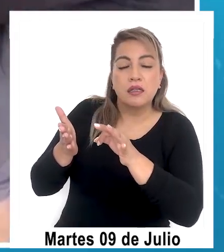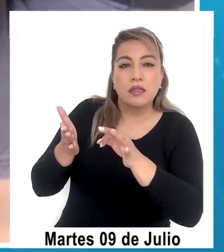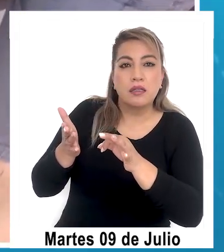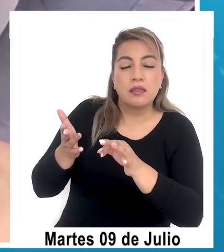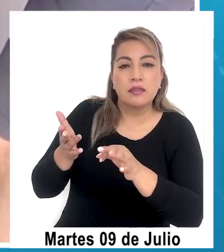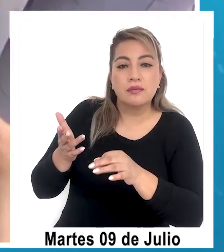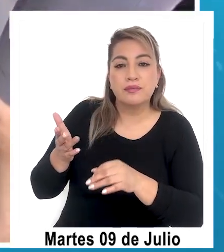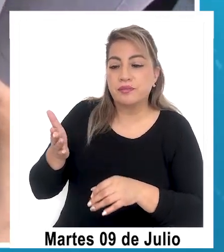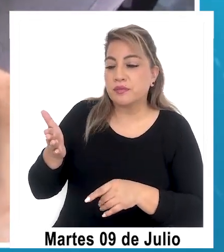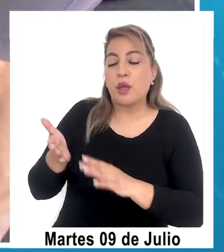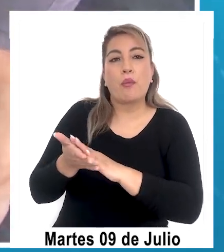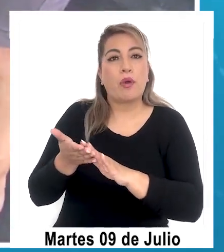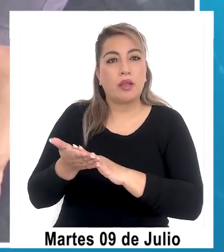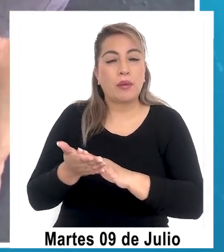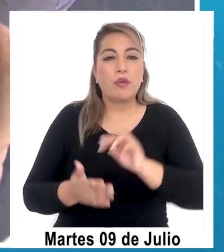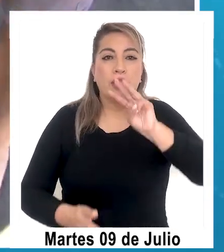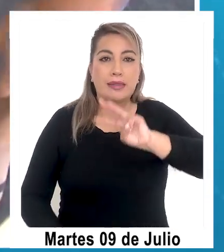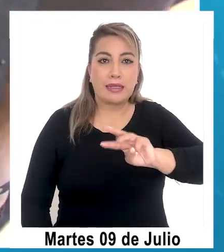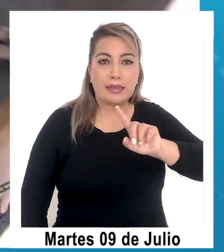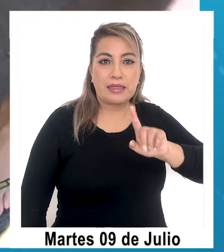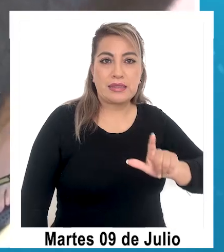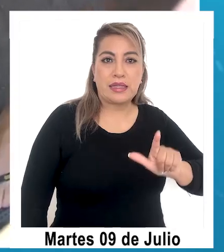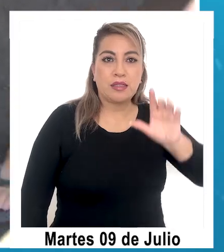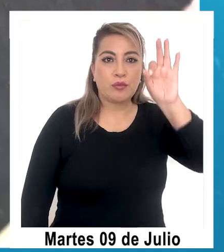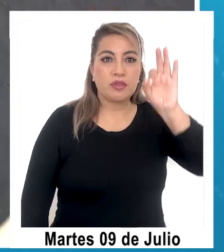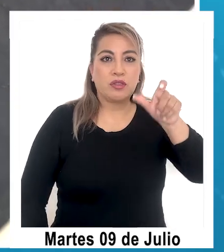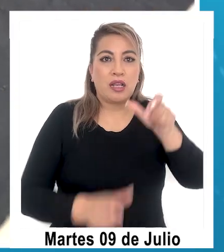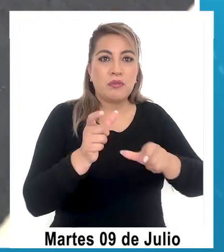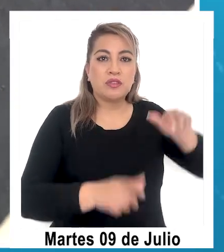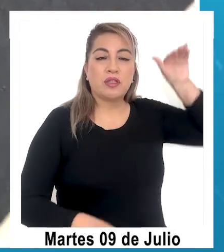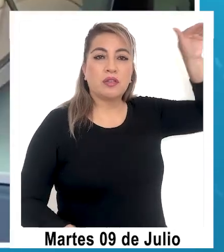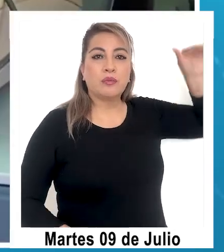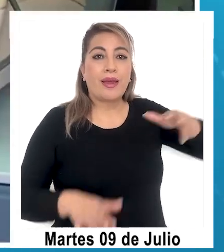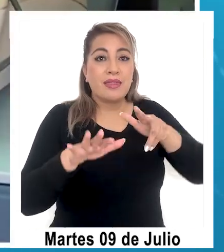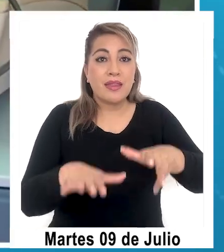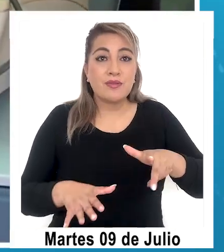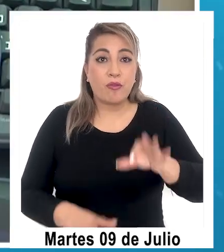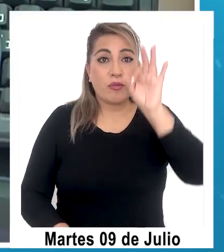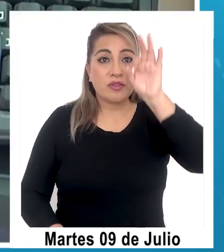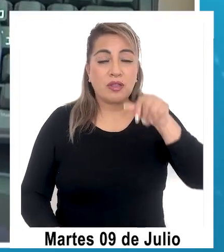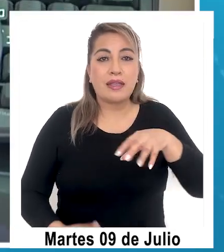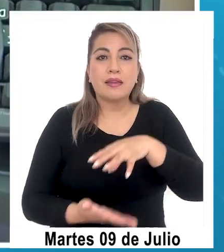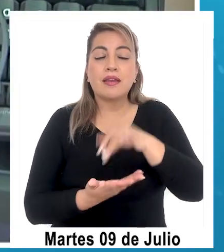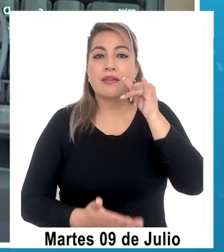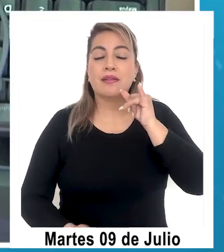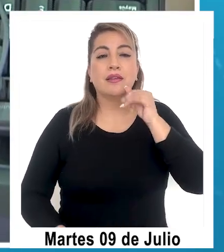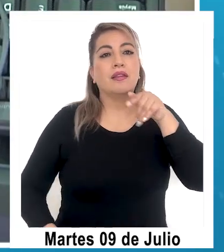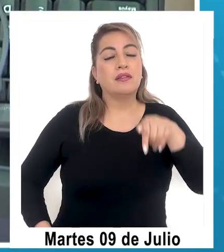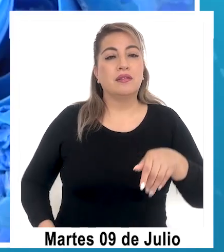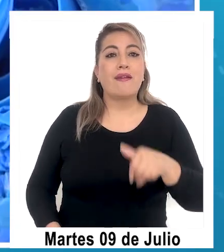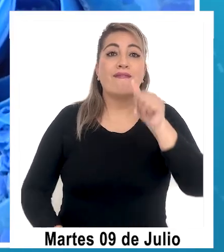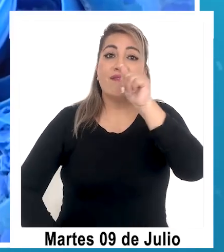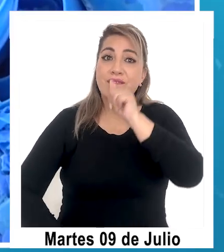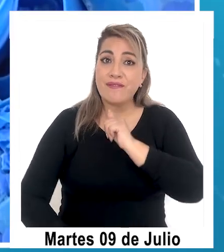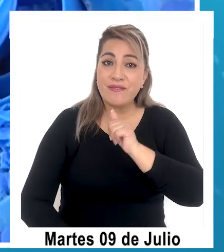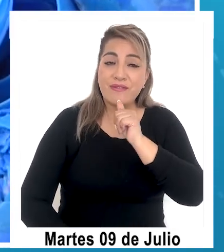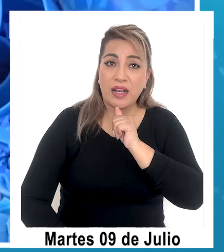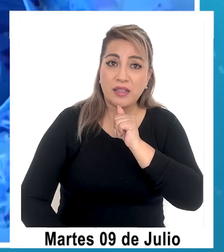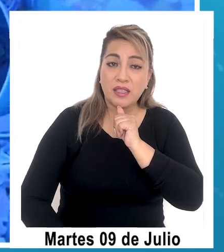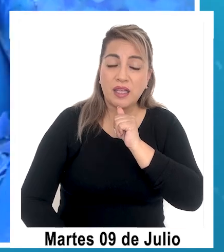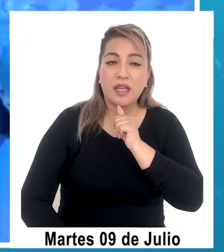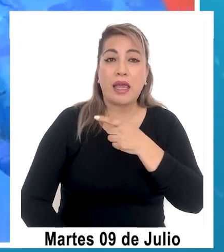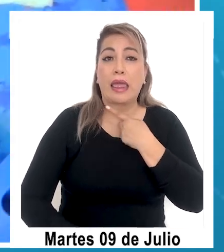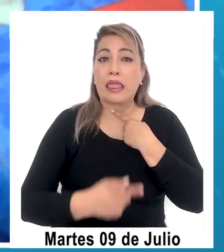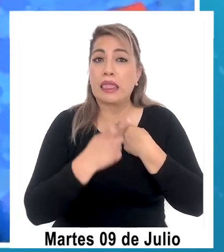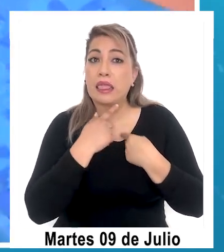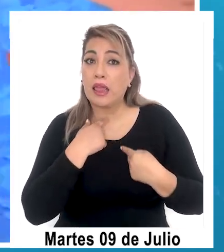justificaciones, por ejemplo, el 37% de hospicio y el 19% en Iquique, dice que hay falta de interés,